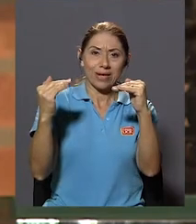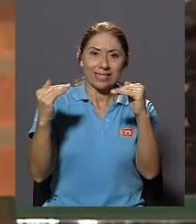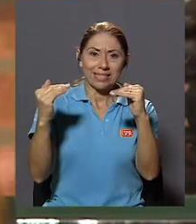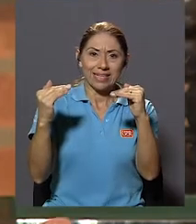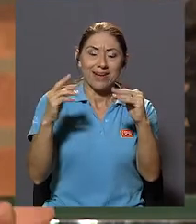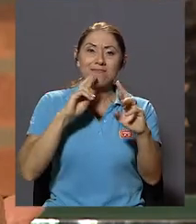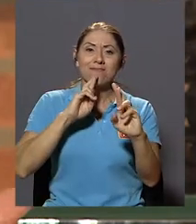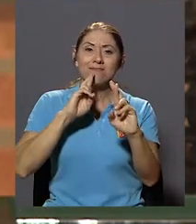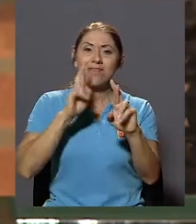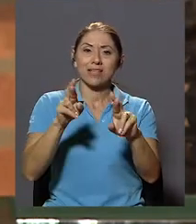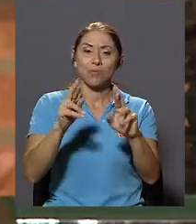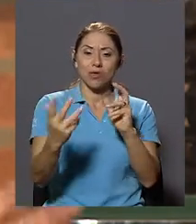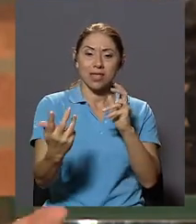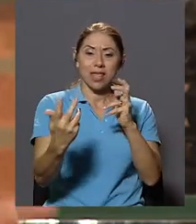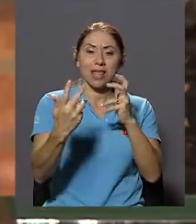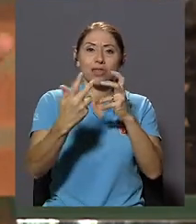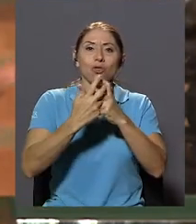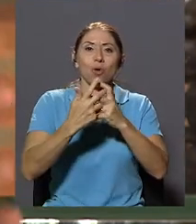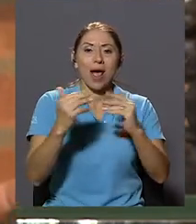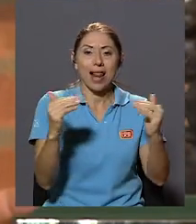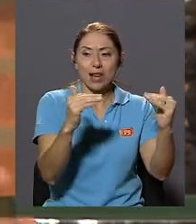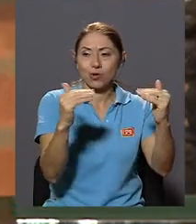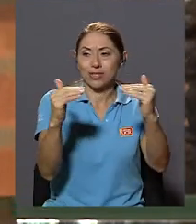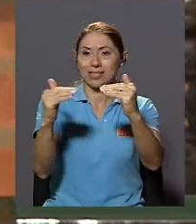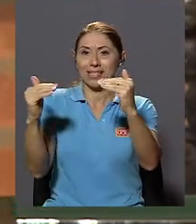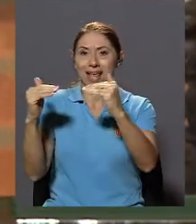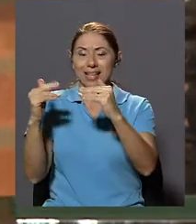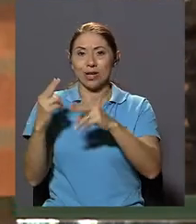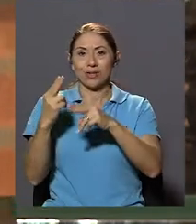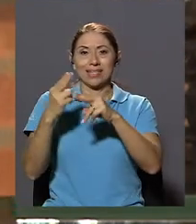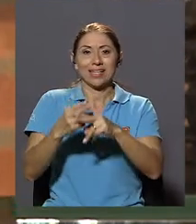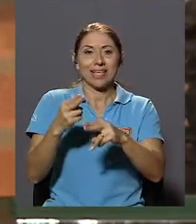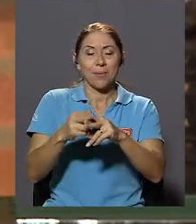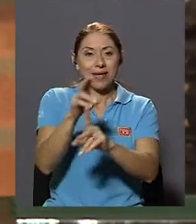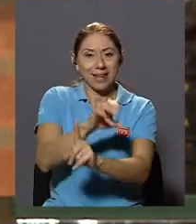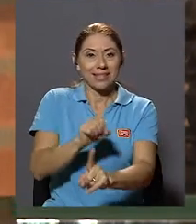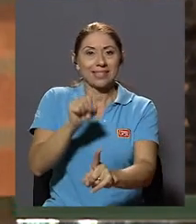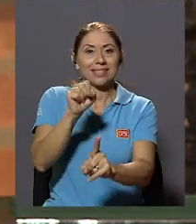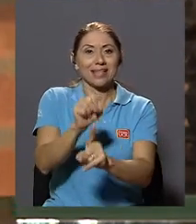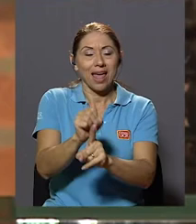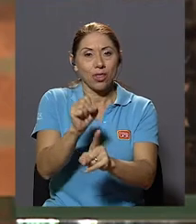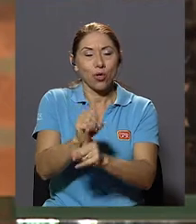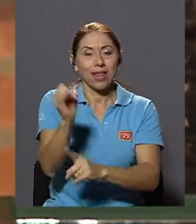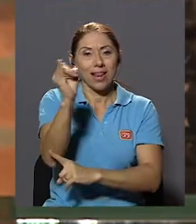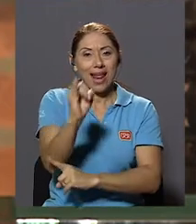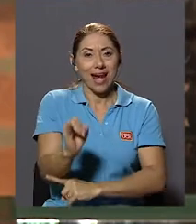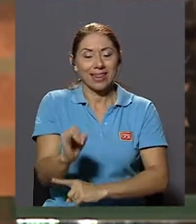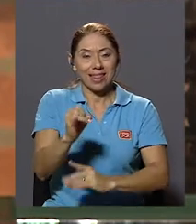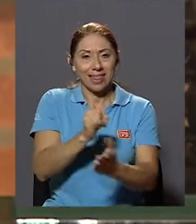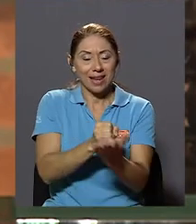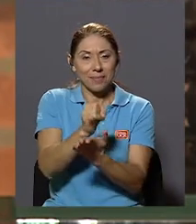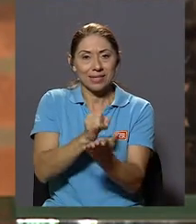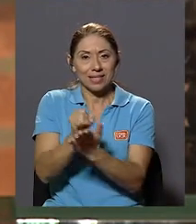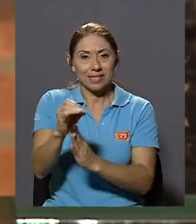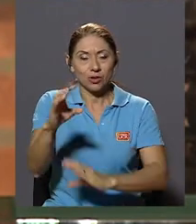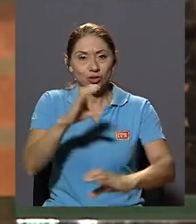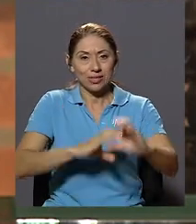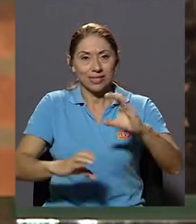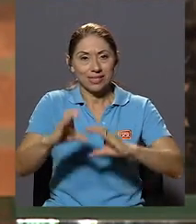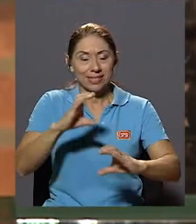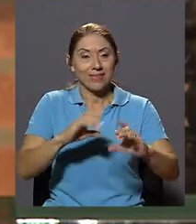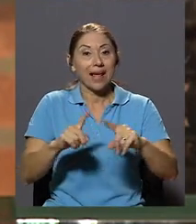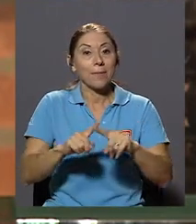los Estándares De lo que se llama El Estado Del Arte De la Investigación Científica Pero Además